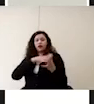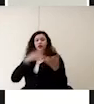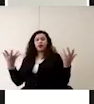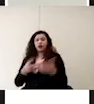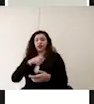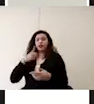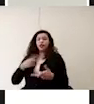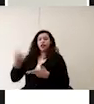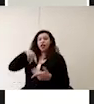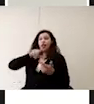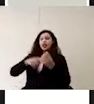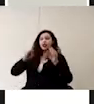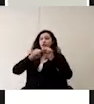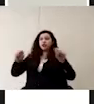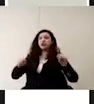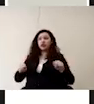las aulas